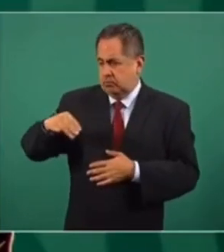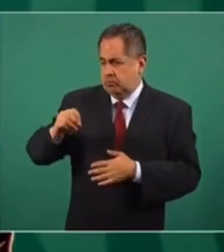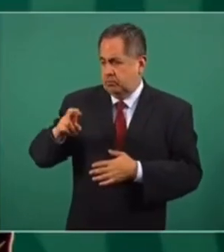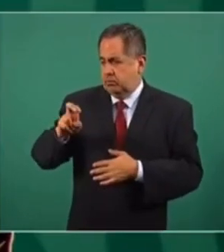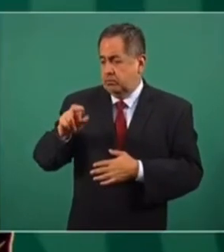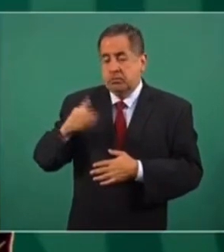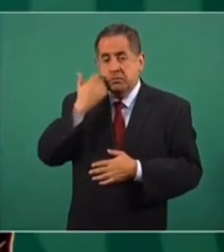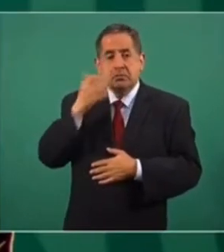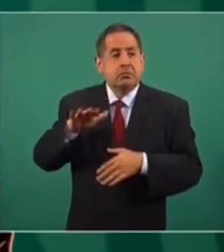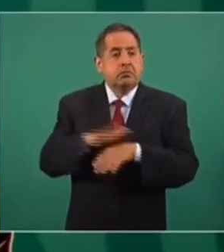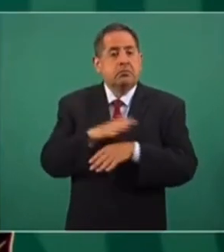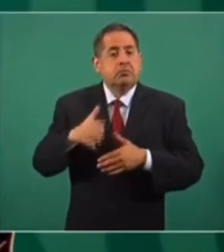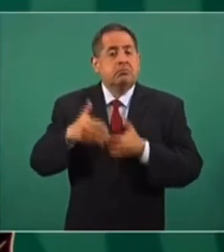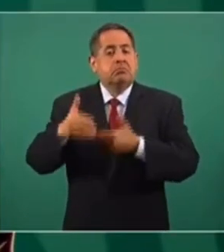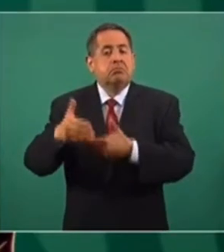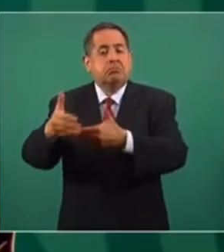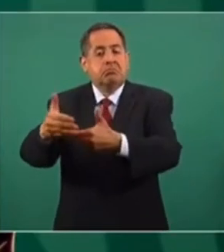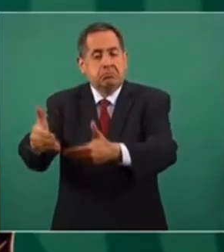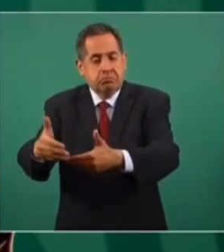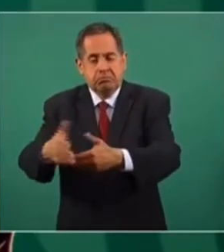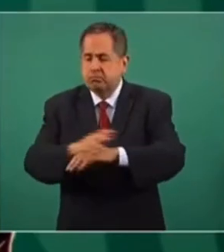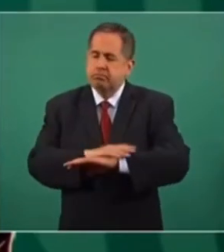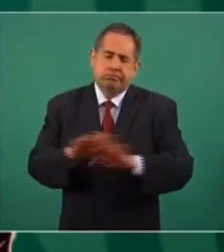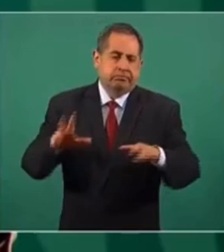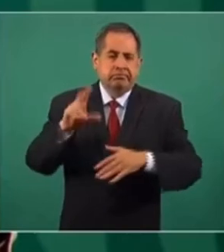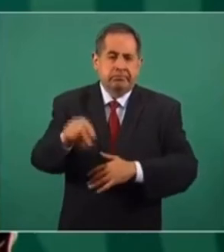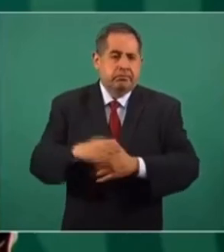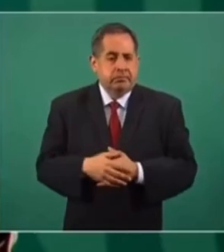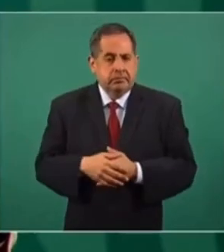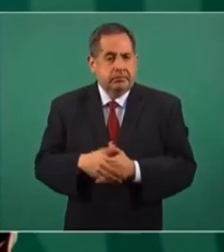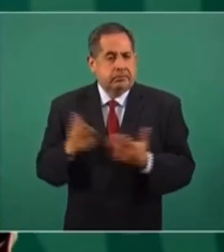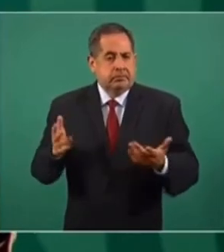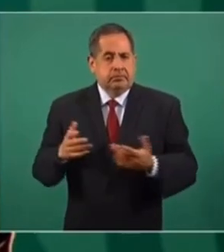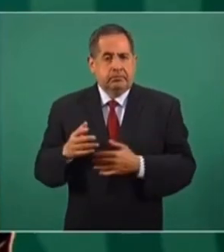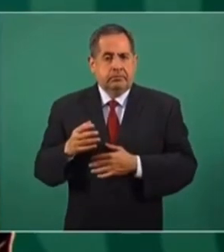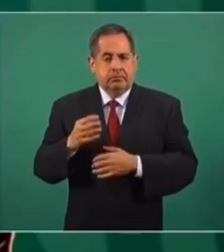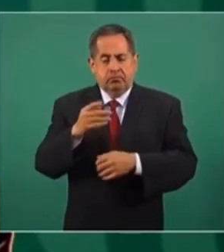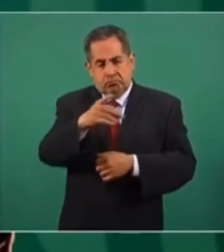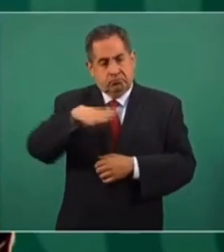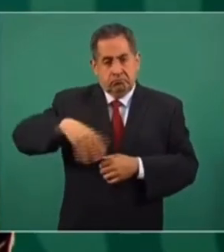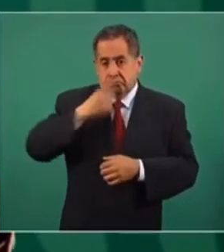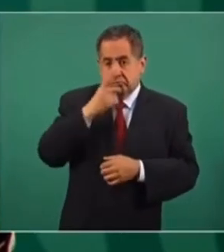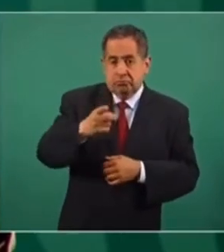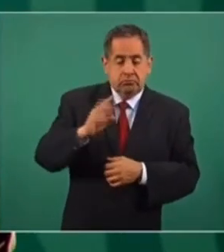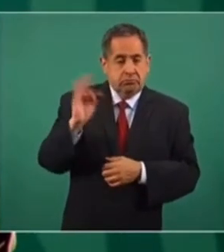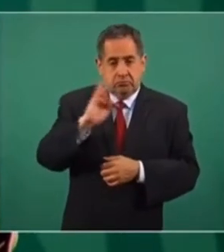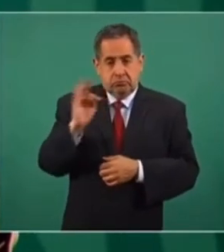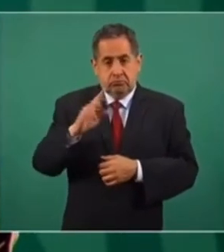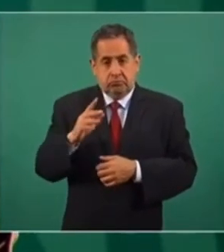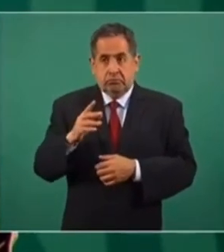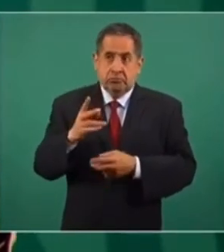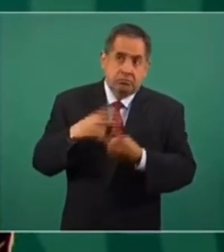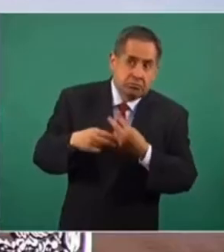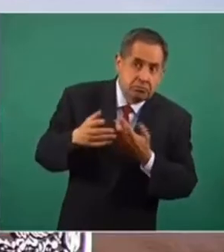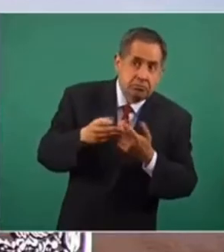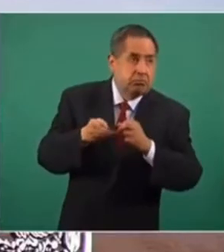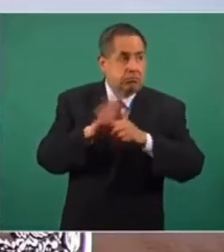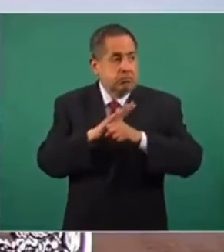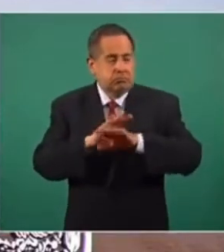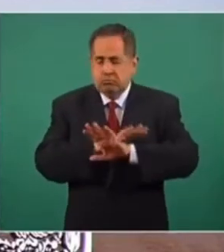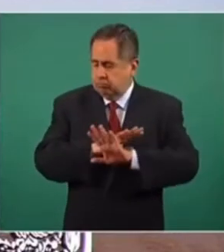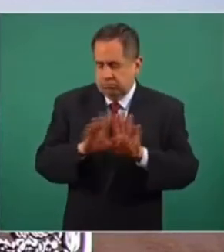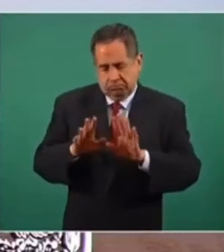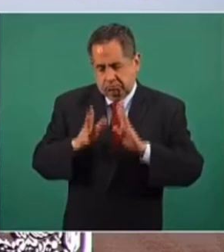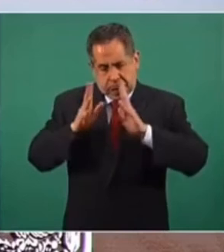aplazar ningún tipo de elección, y menos aún porque, como tú dices y afirmas, este puede o no beneficiarlo y por la época de pandemia.